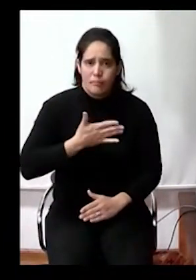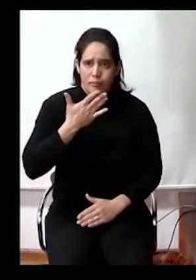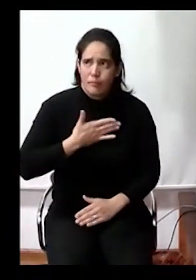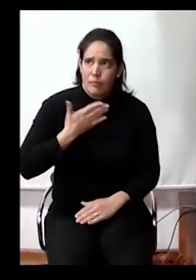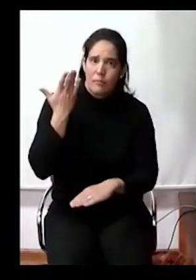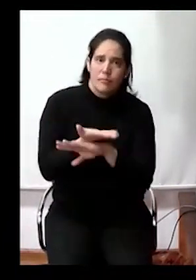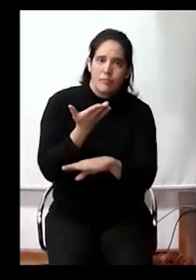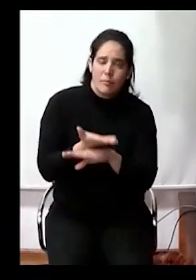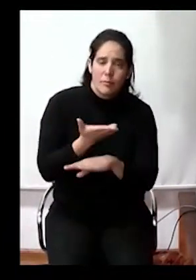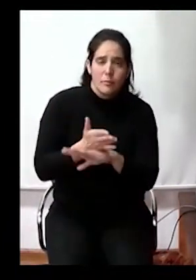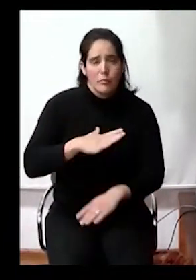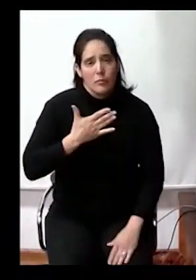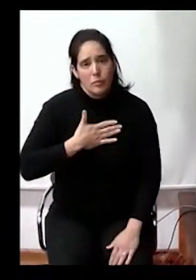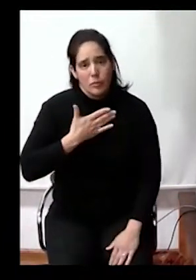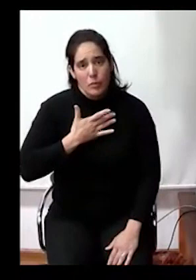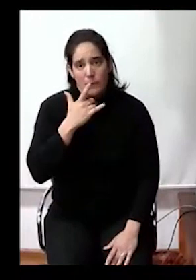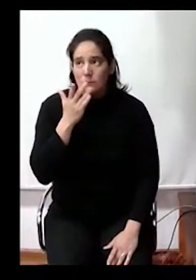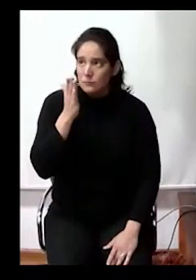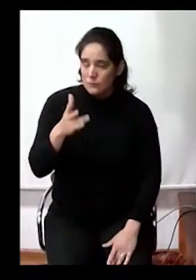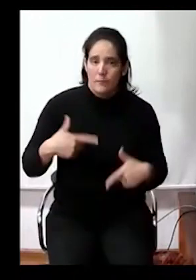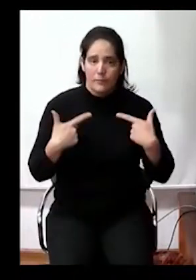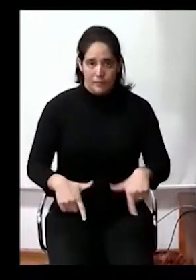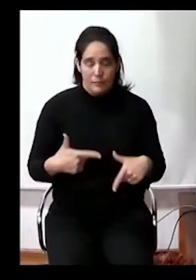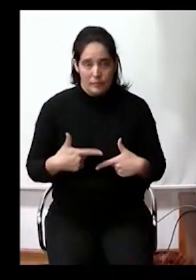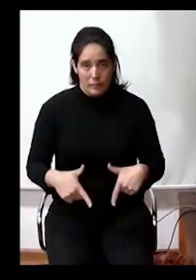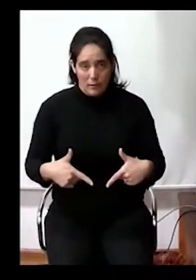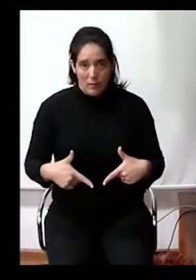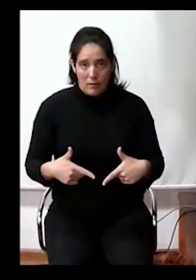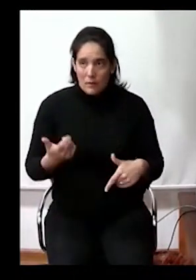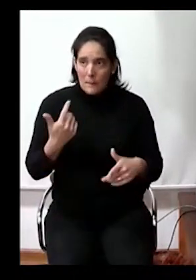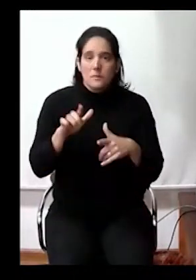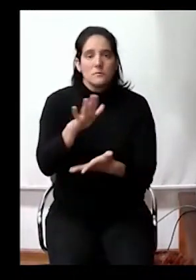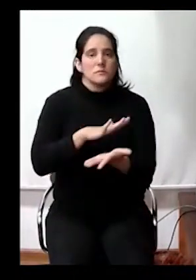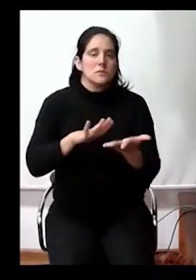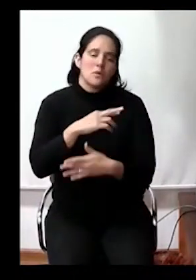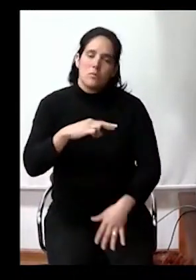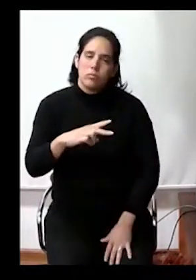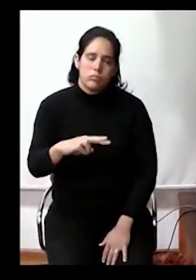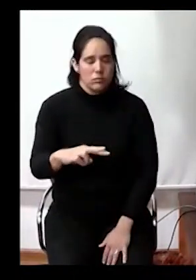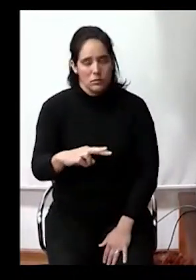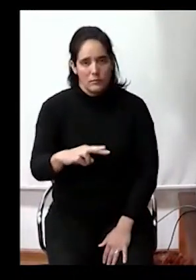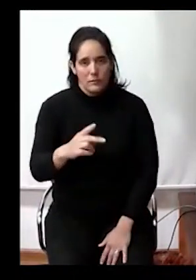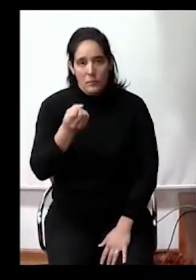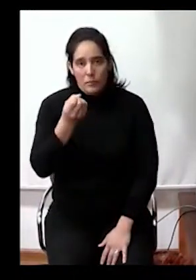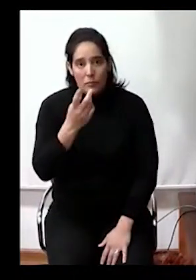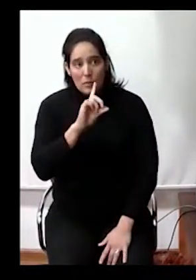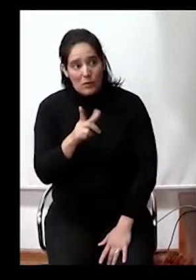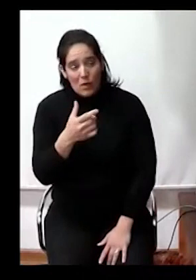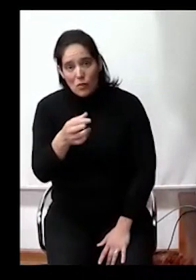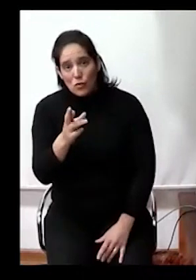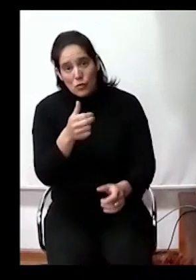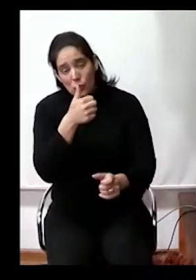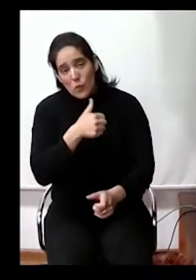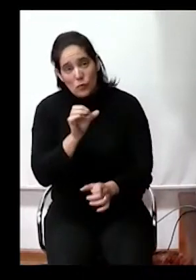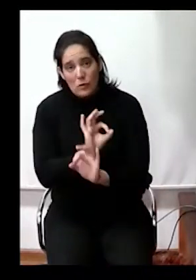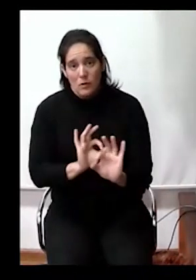una vez en el lugar correspondiente del Ejecutivo Departamental, pero la situación sigue incambiada, ya que no se le ha brindado una